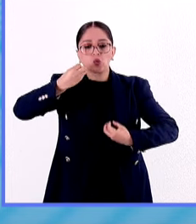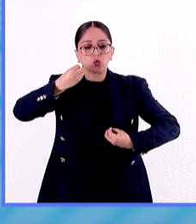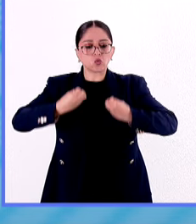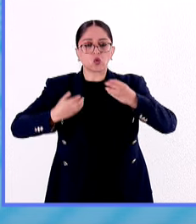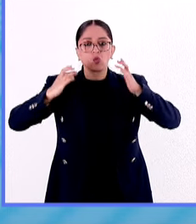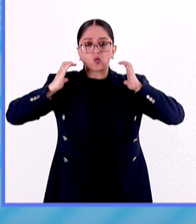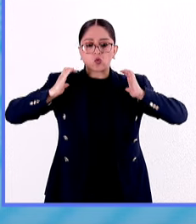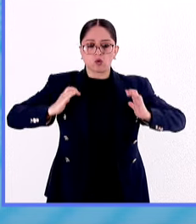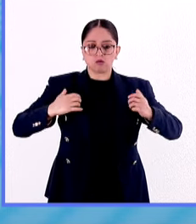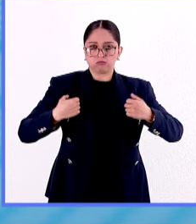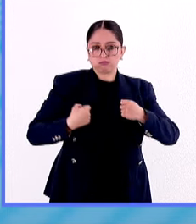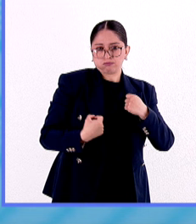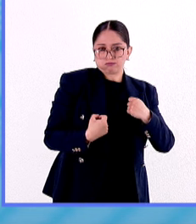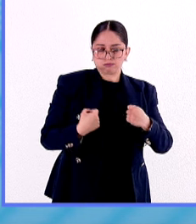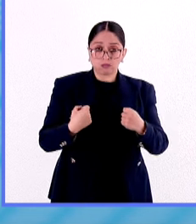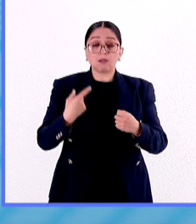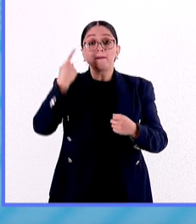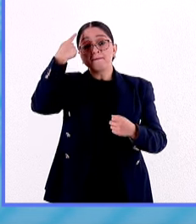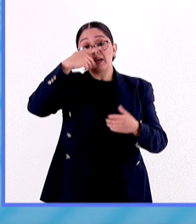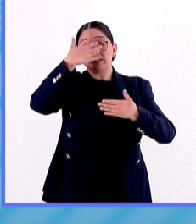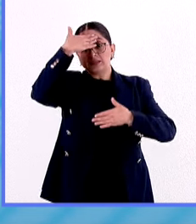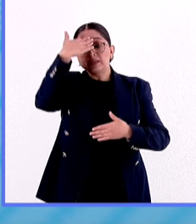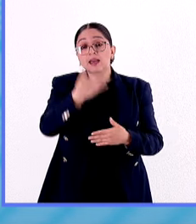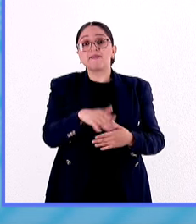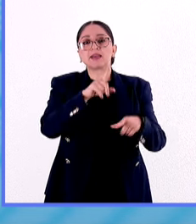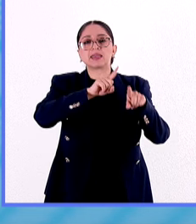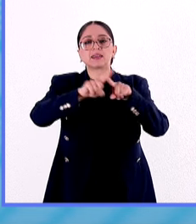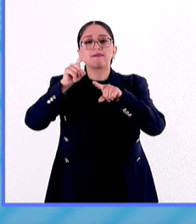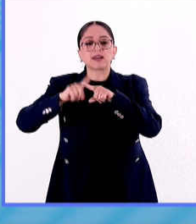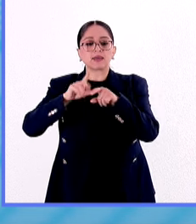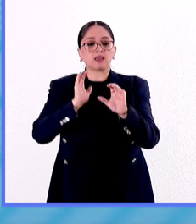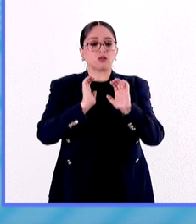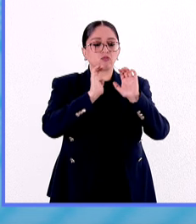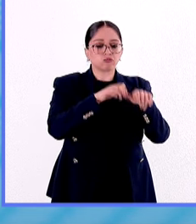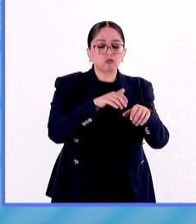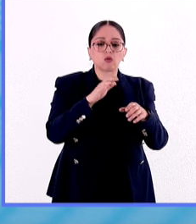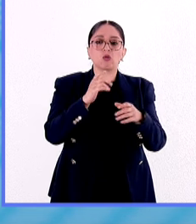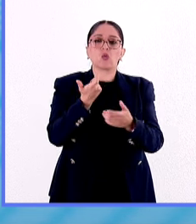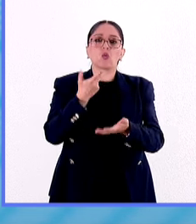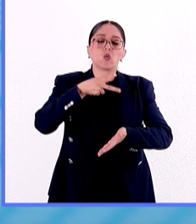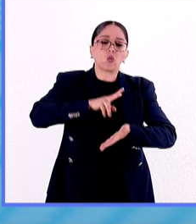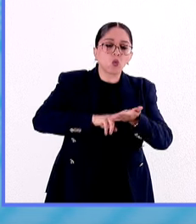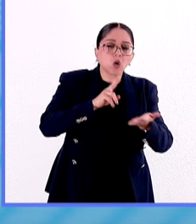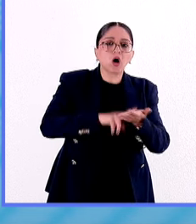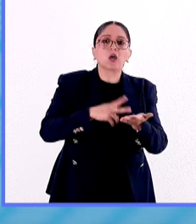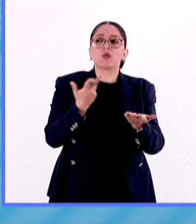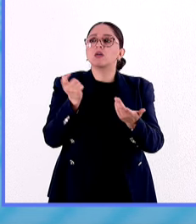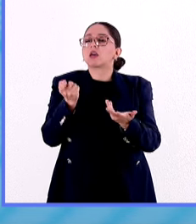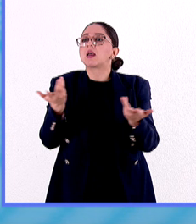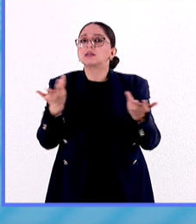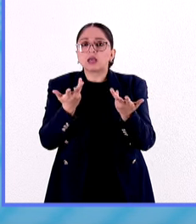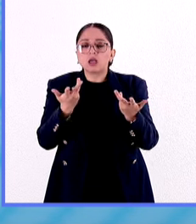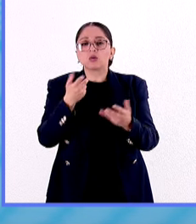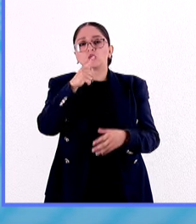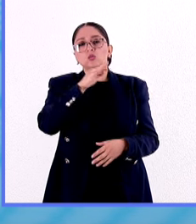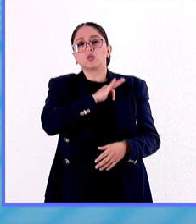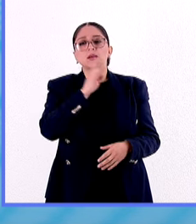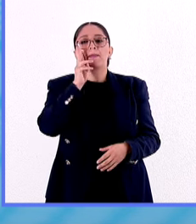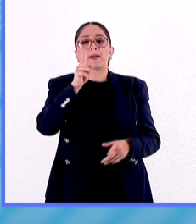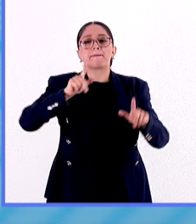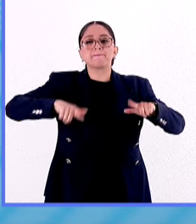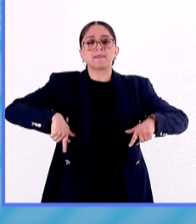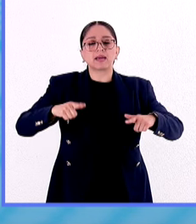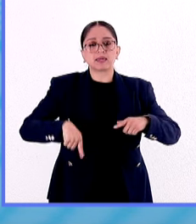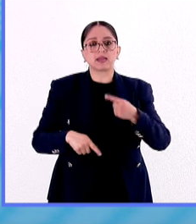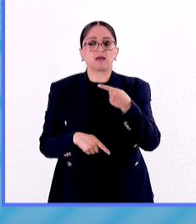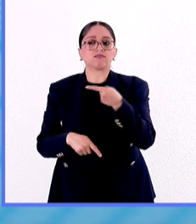-constructivismo. Y bueno, para conocer todos los detalles de cada convocatoria, como costos, modalidades y requisitos, pueden visitar la página